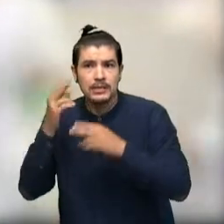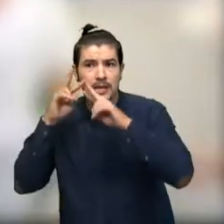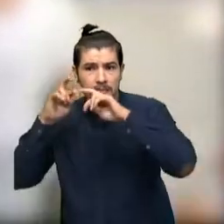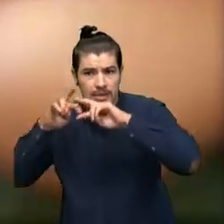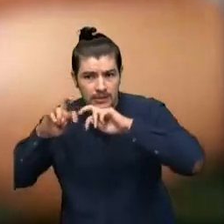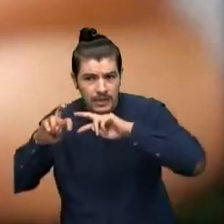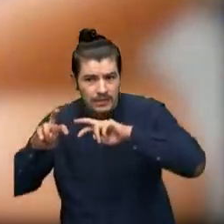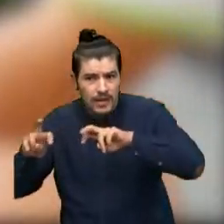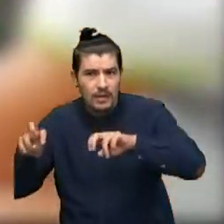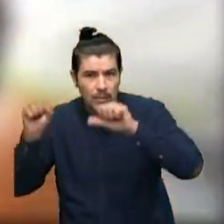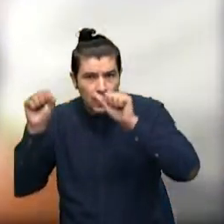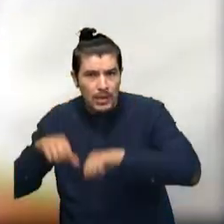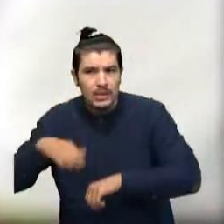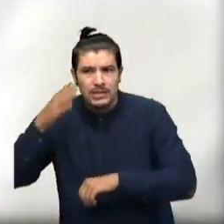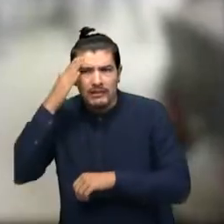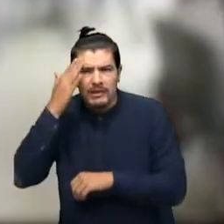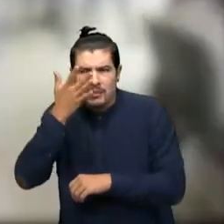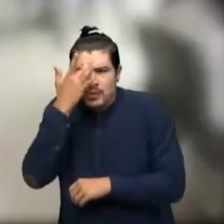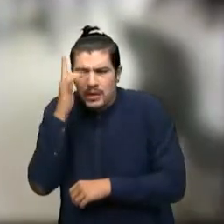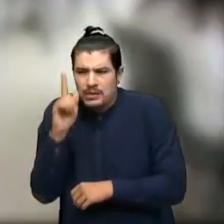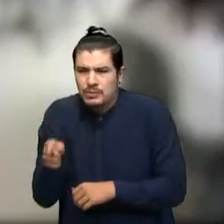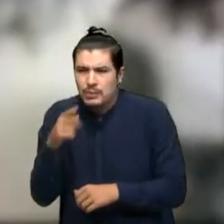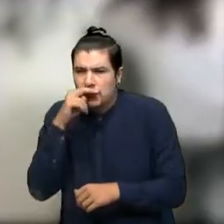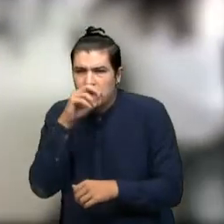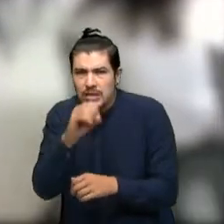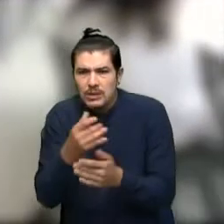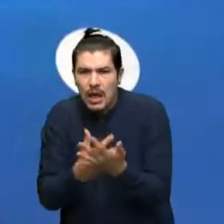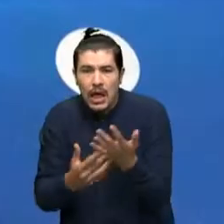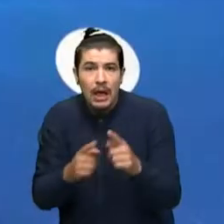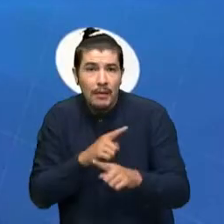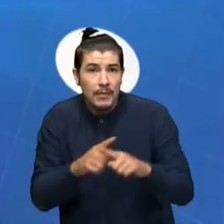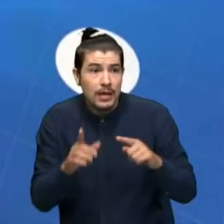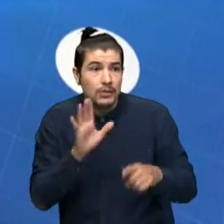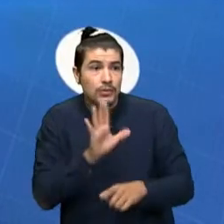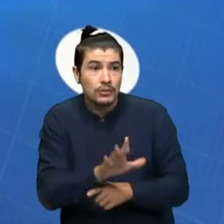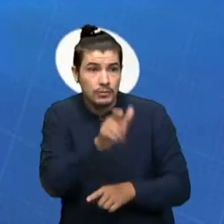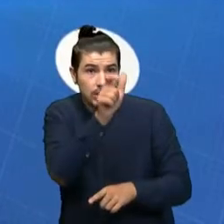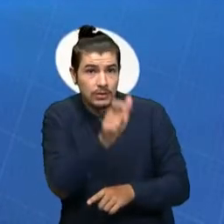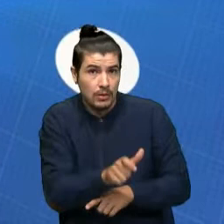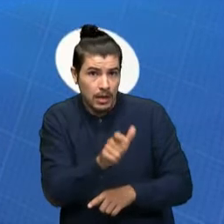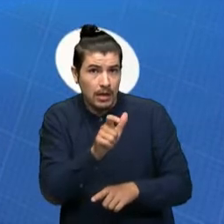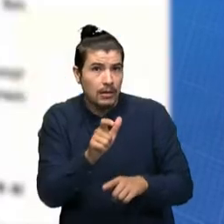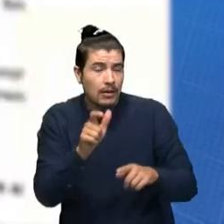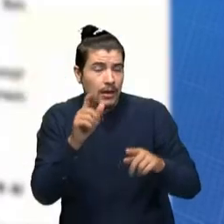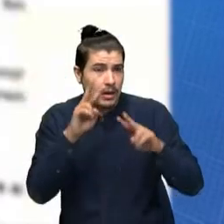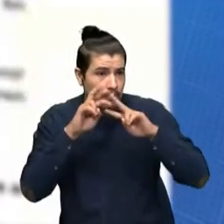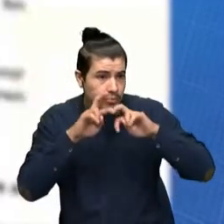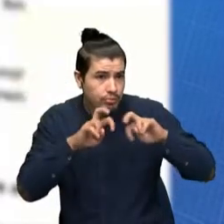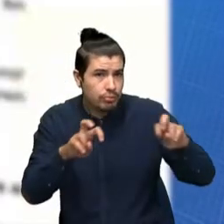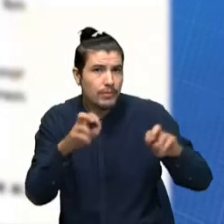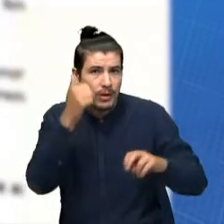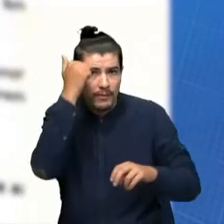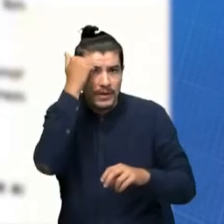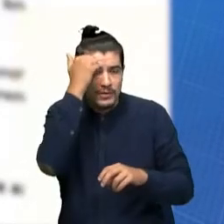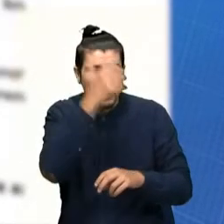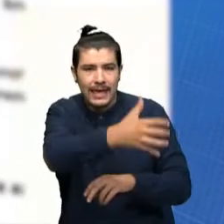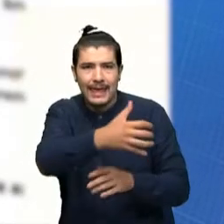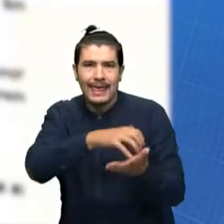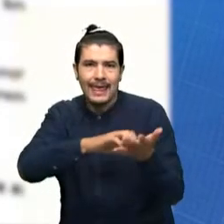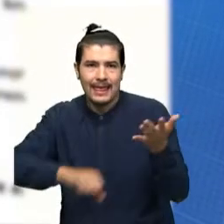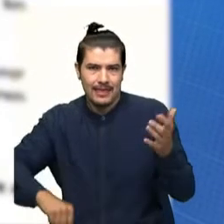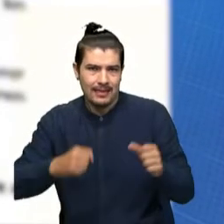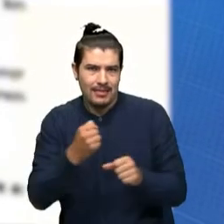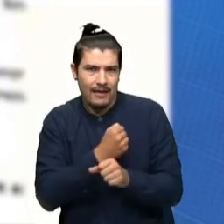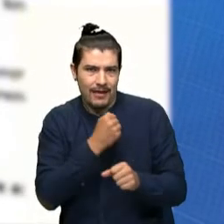investigaciones pertinentes y mientras se esclarecen los hechos, el docente será retirado de su cargo. Conscientes de la presunción de